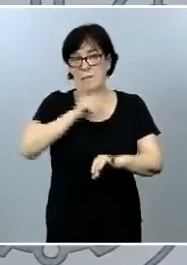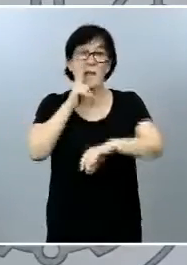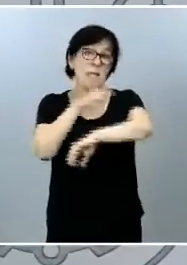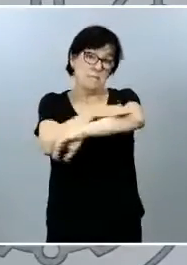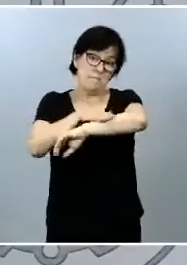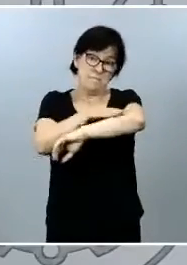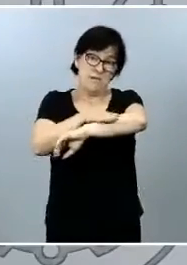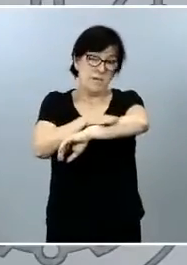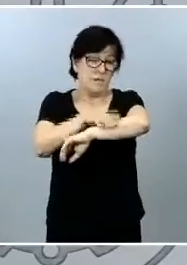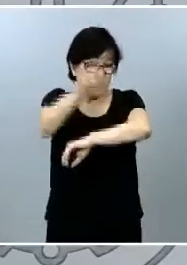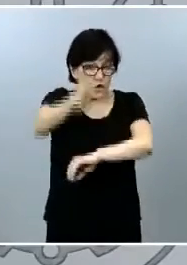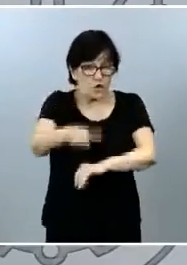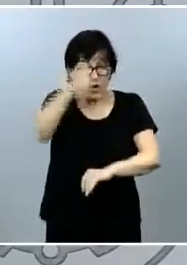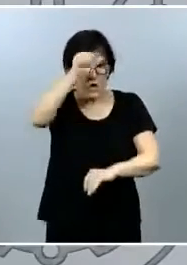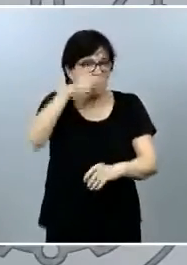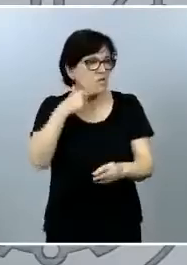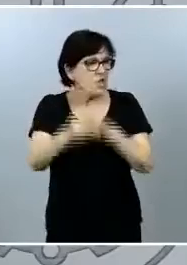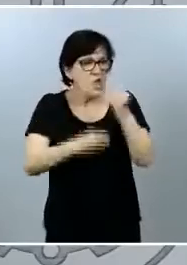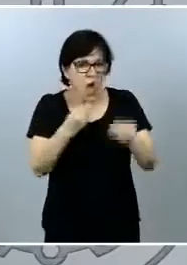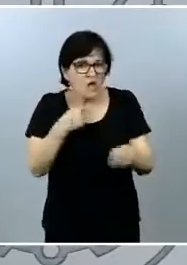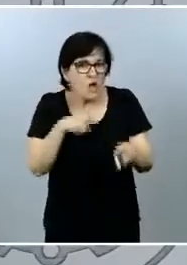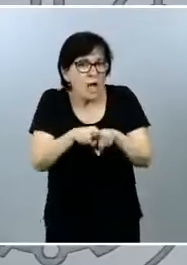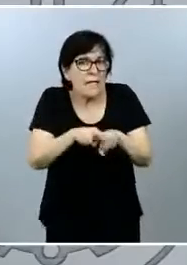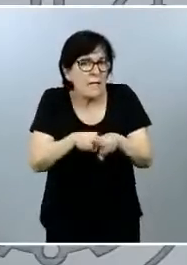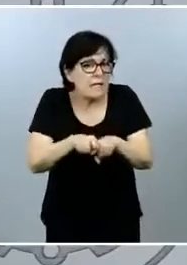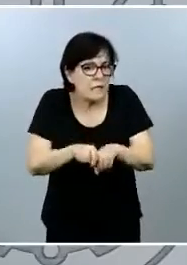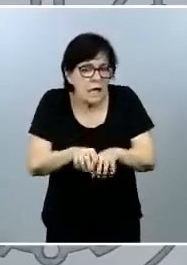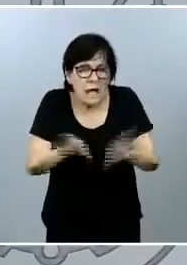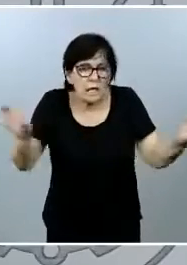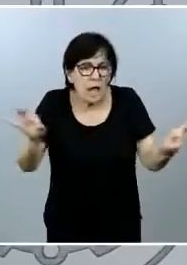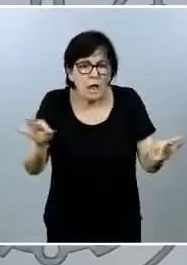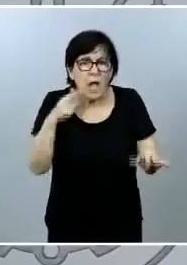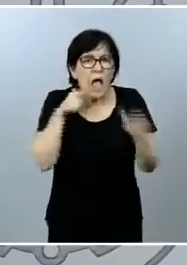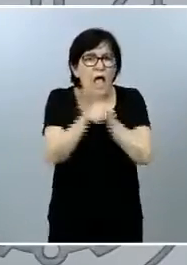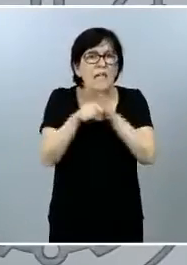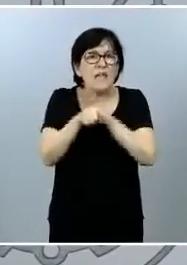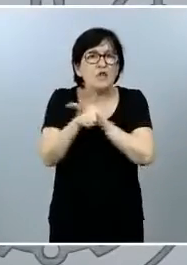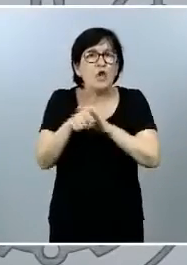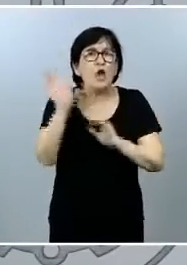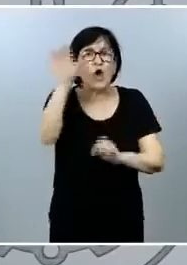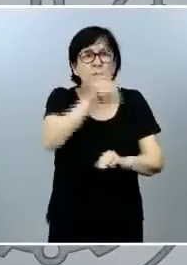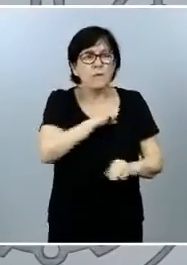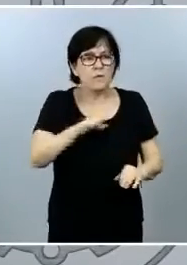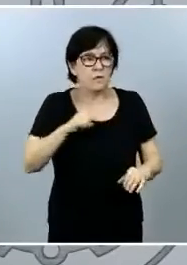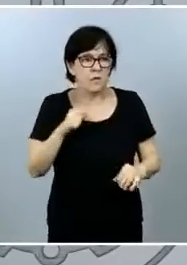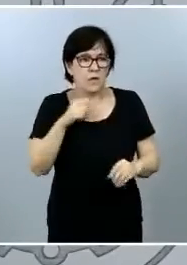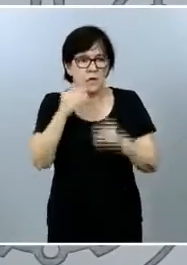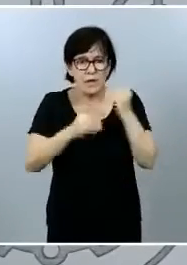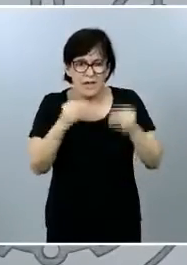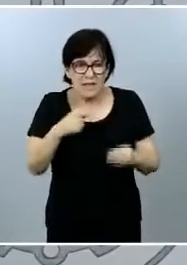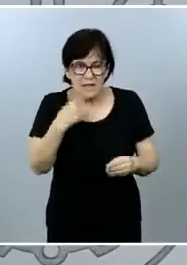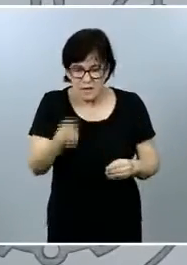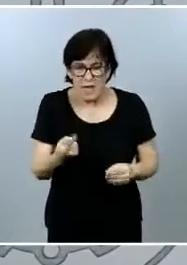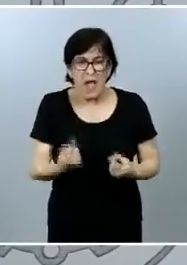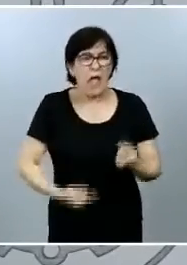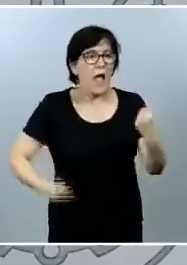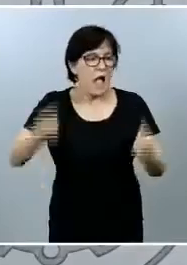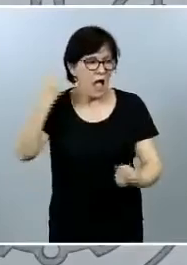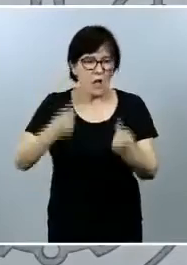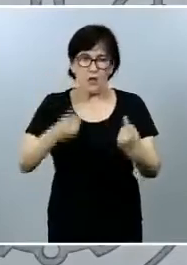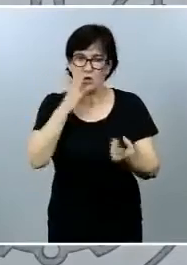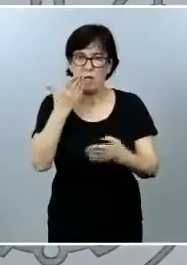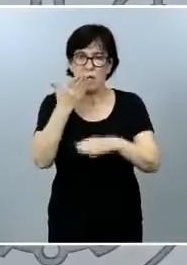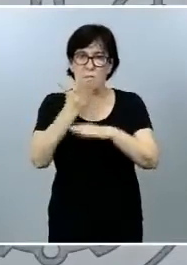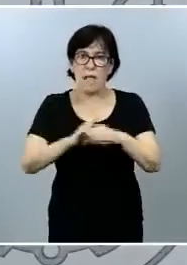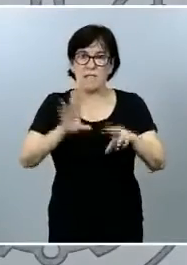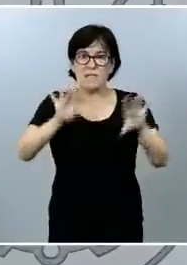ningún momento ha hecho ninguna crítica a la gestión de comunidades autónomas poner en valor lo que en algunas partes del territorio se